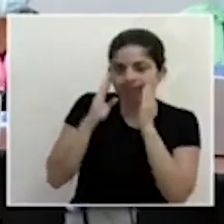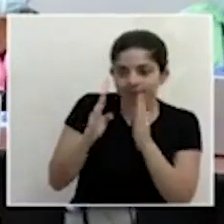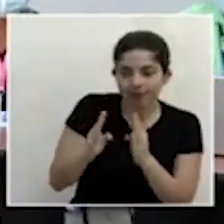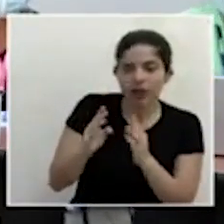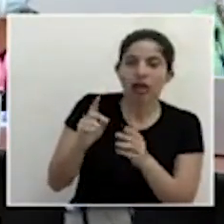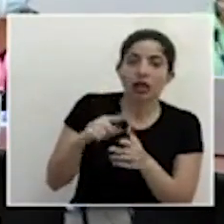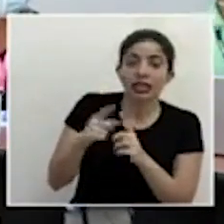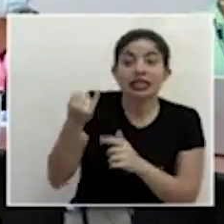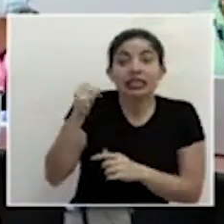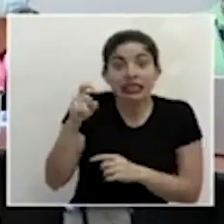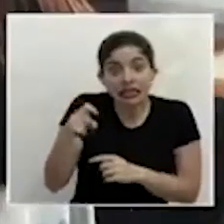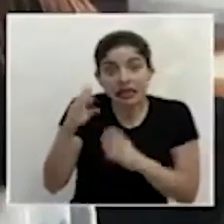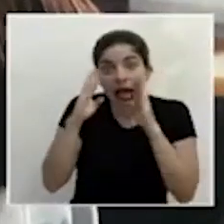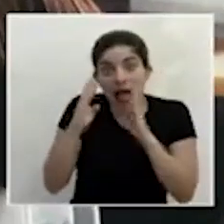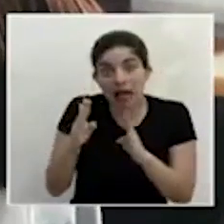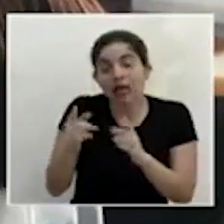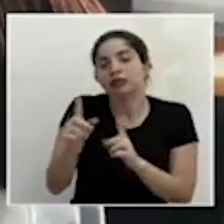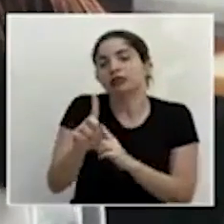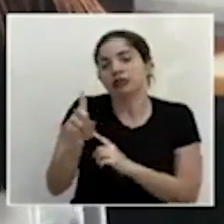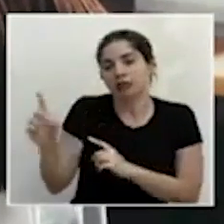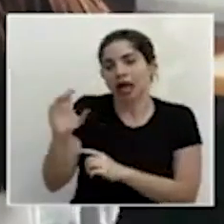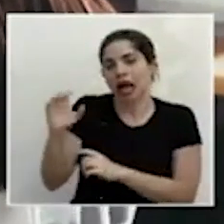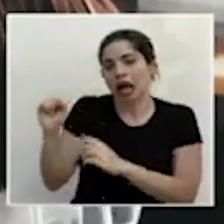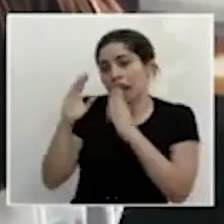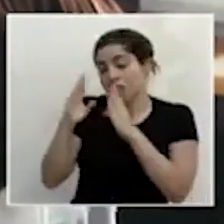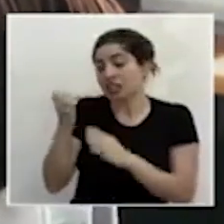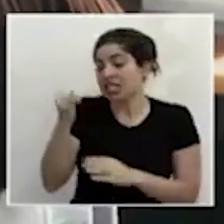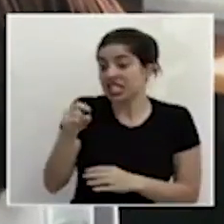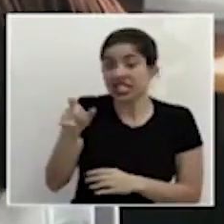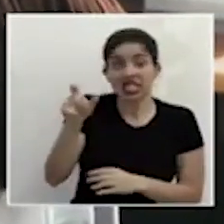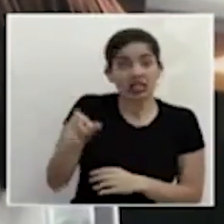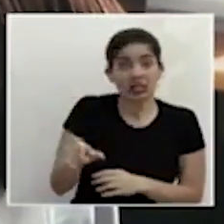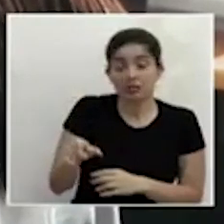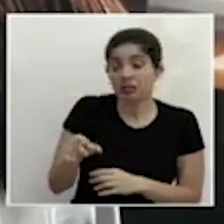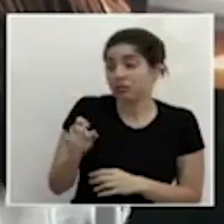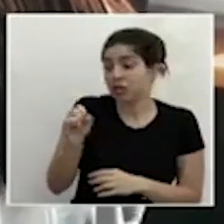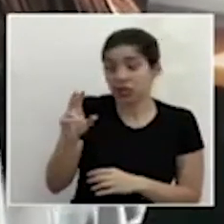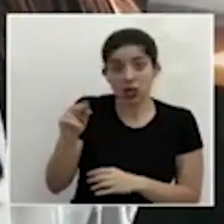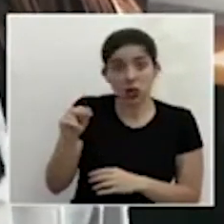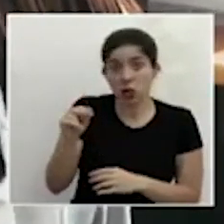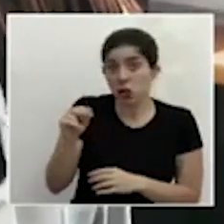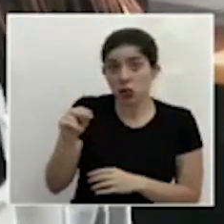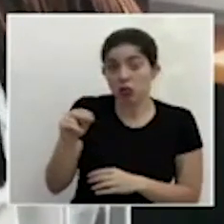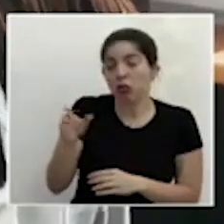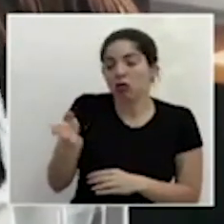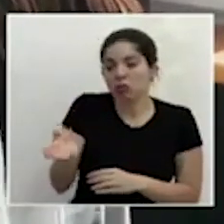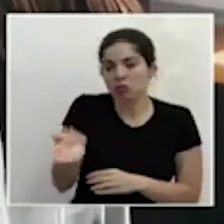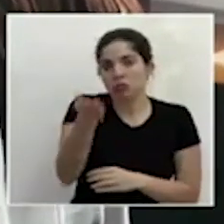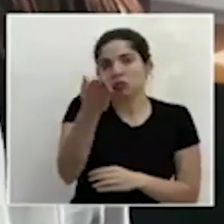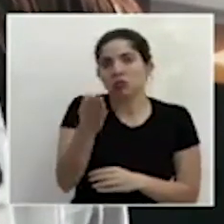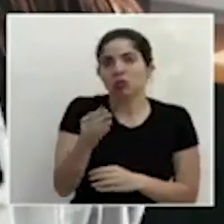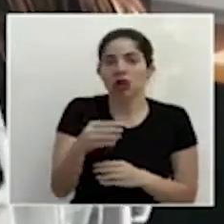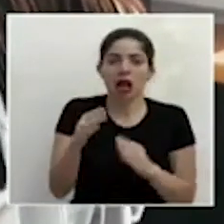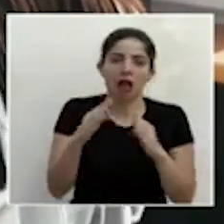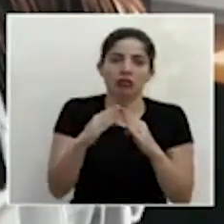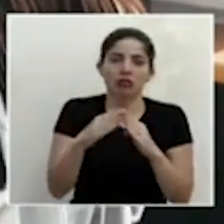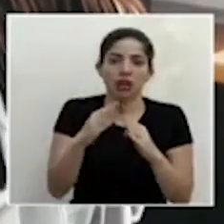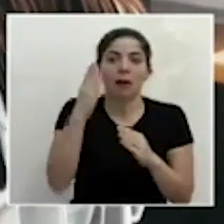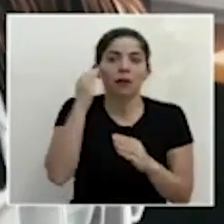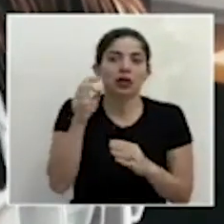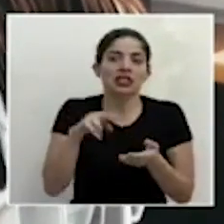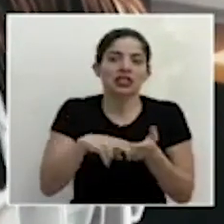es atendido por la caja. Y si no, es dado de alta porque es una